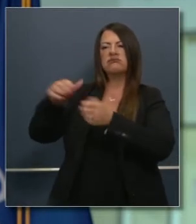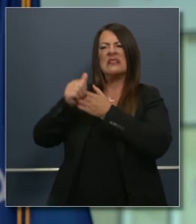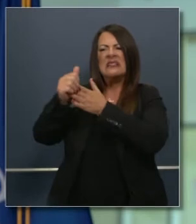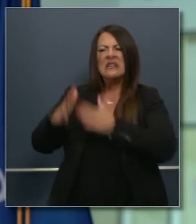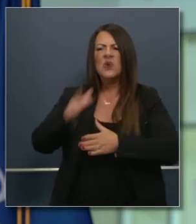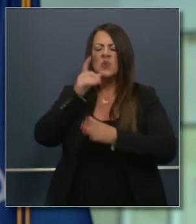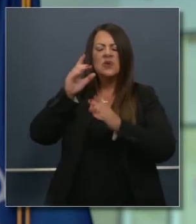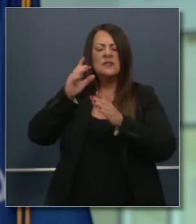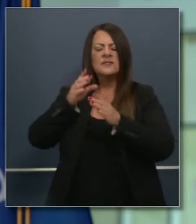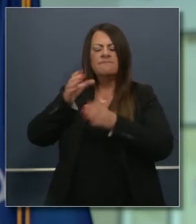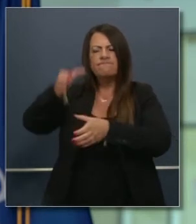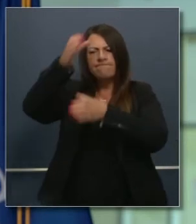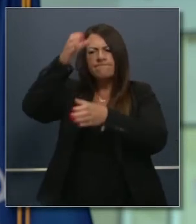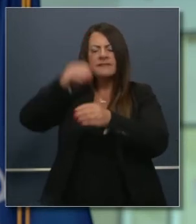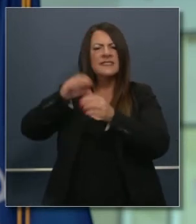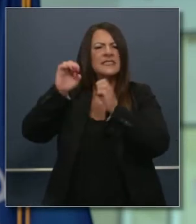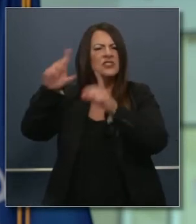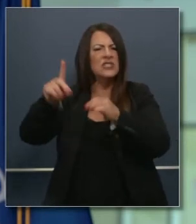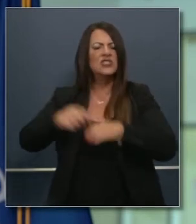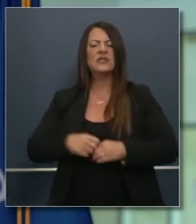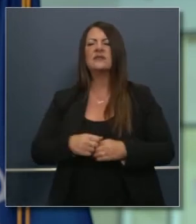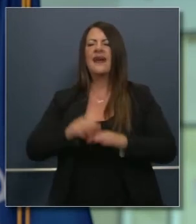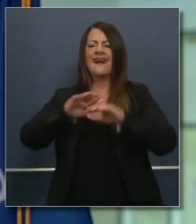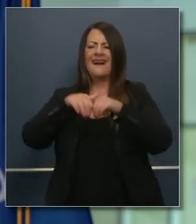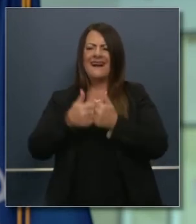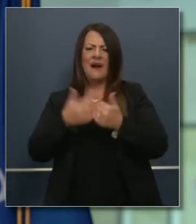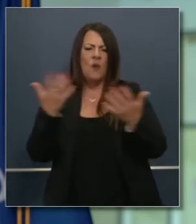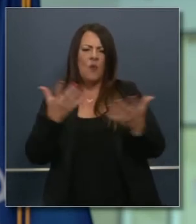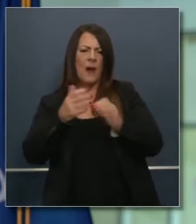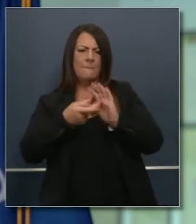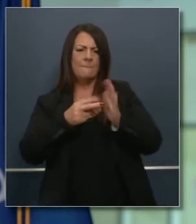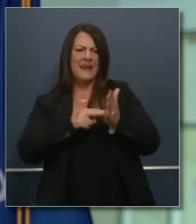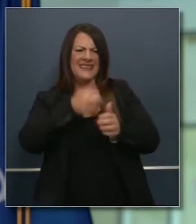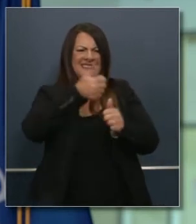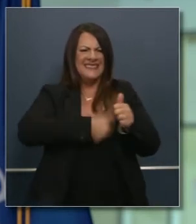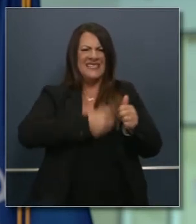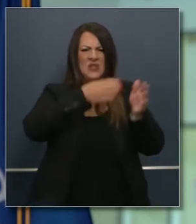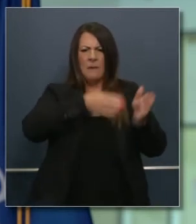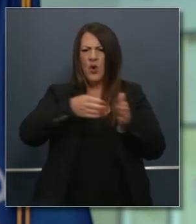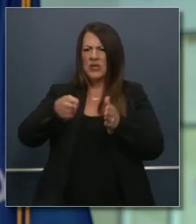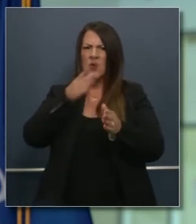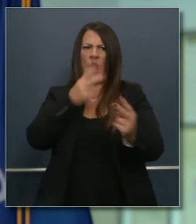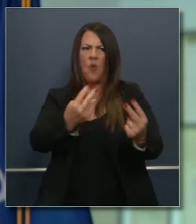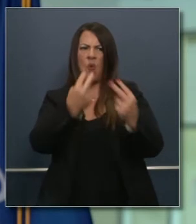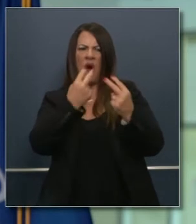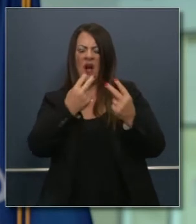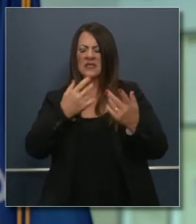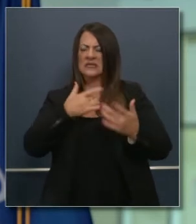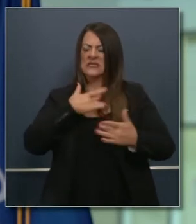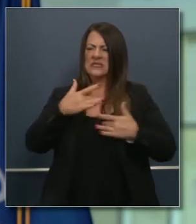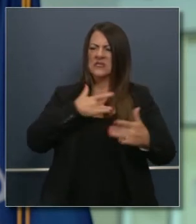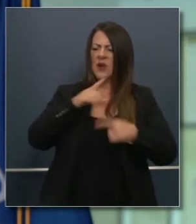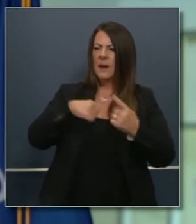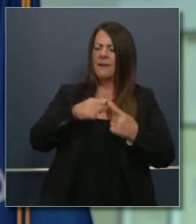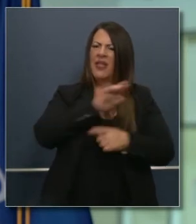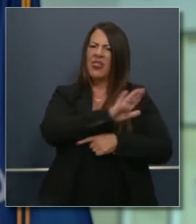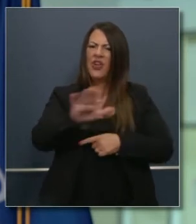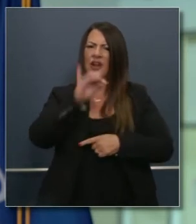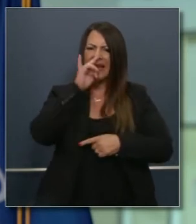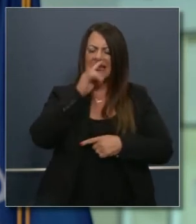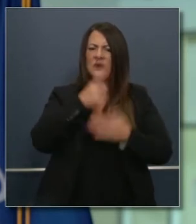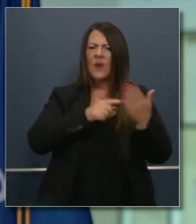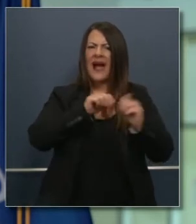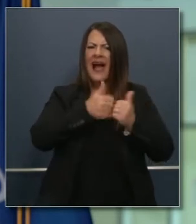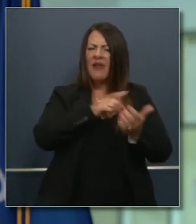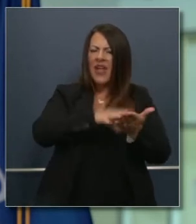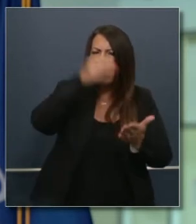para participar en esta conversación, significa algo diferente para cada persona que está mirando. Y estoy muy, muy